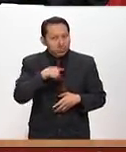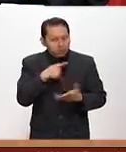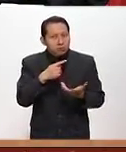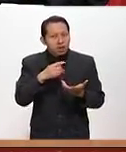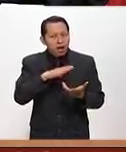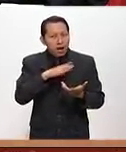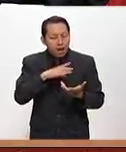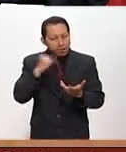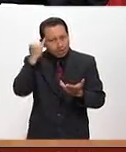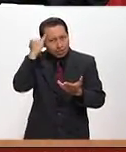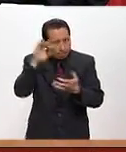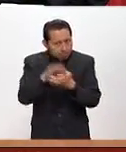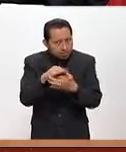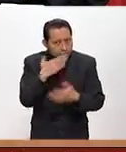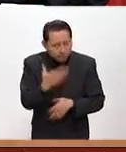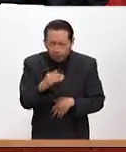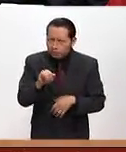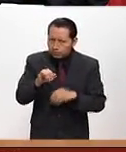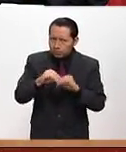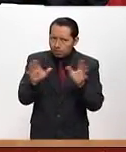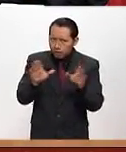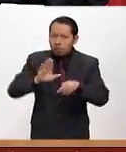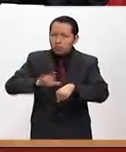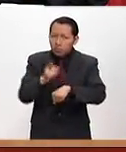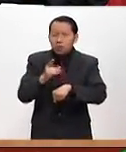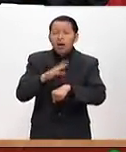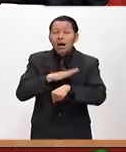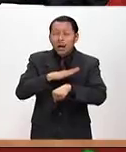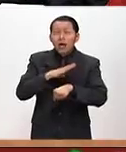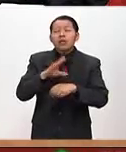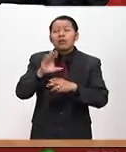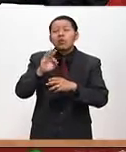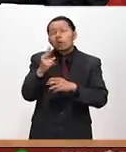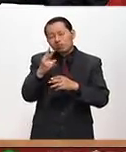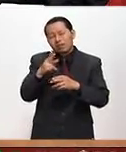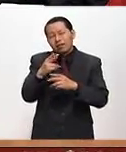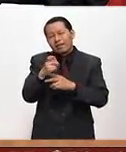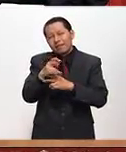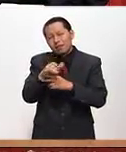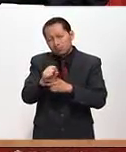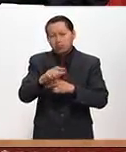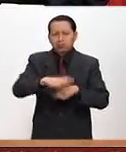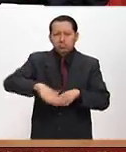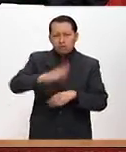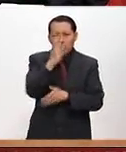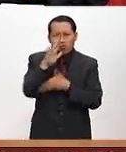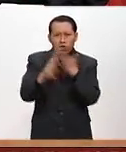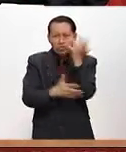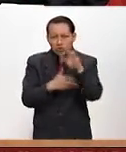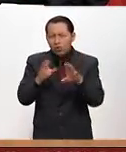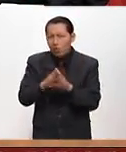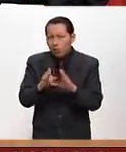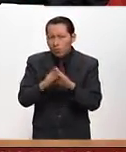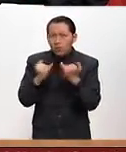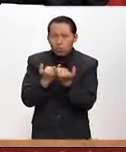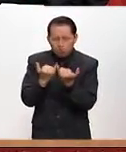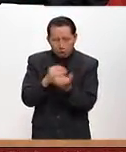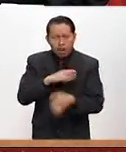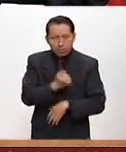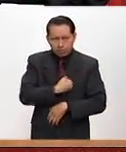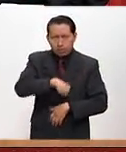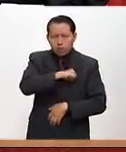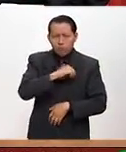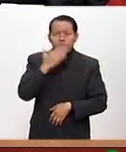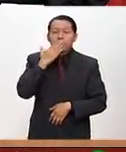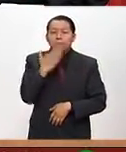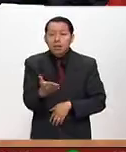Y las 42 mil hectáreas que tenemos de bosque, pues podemos decir que tienen un alto grado de salud, que nos